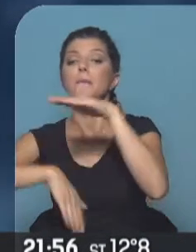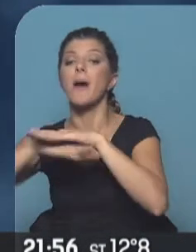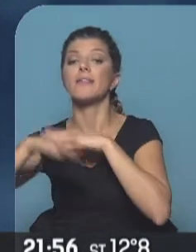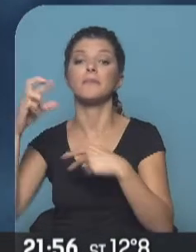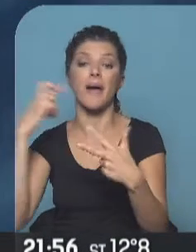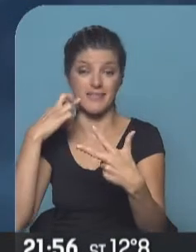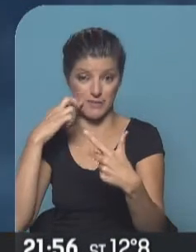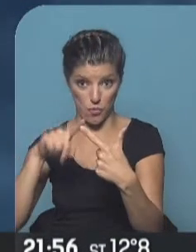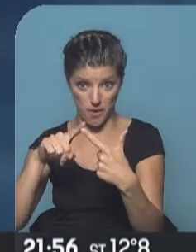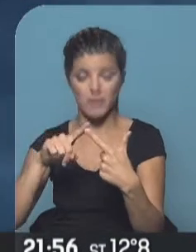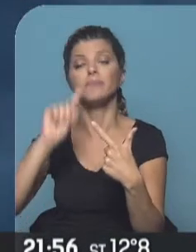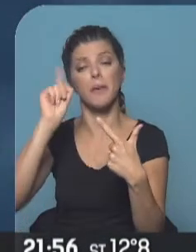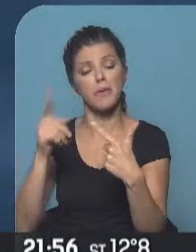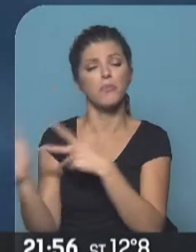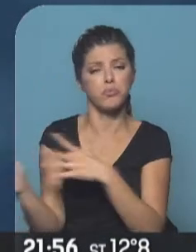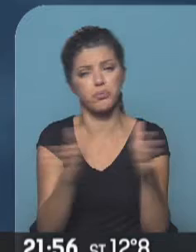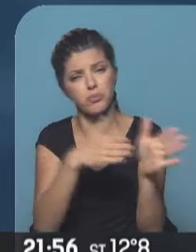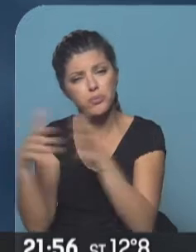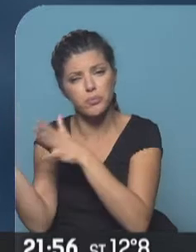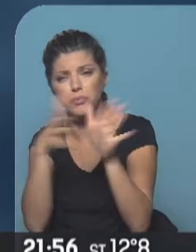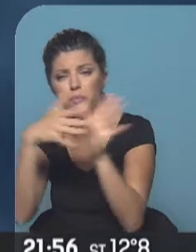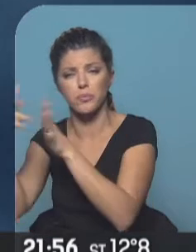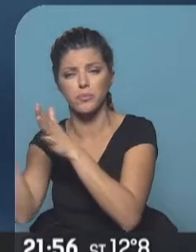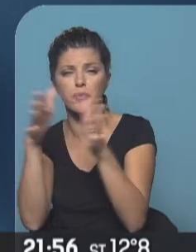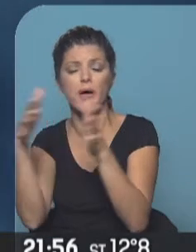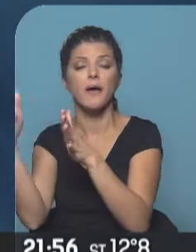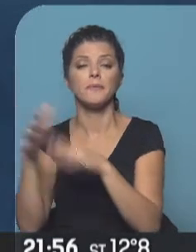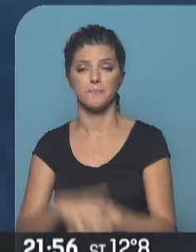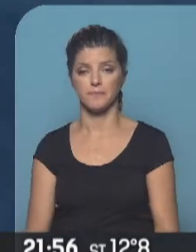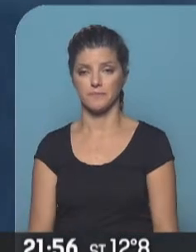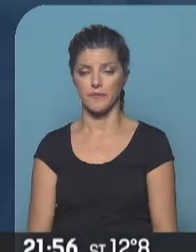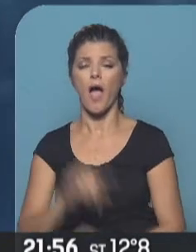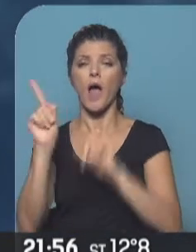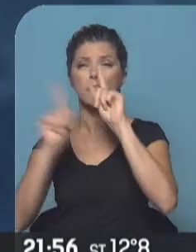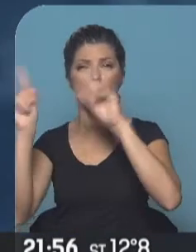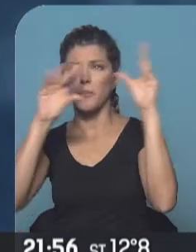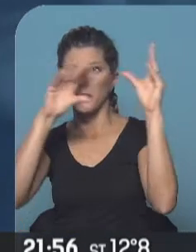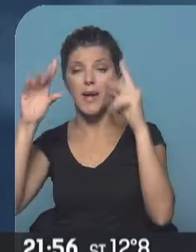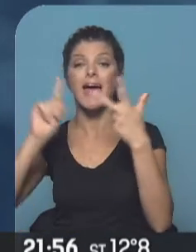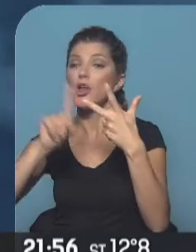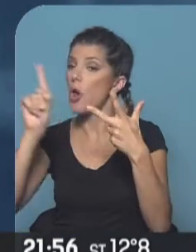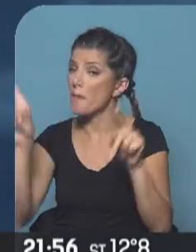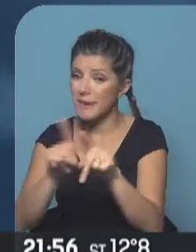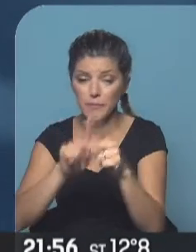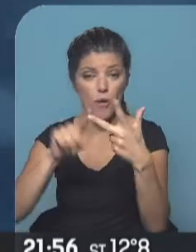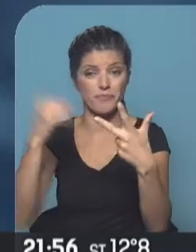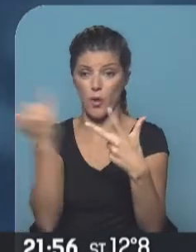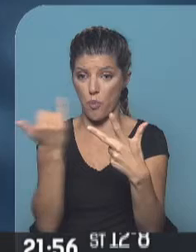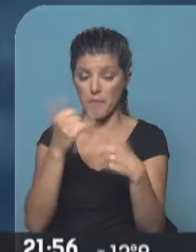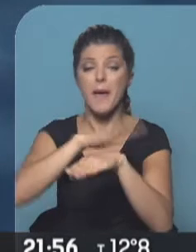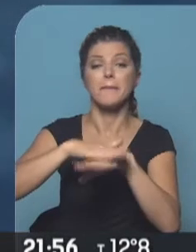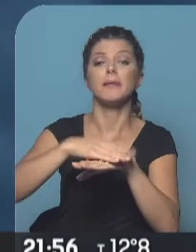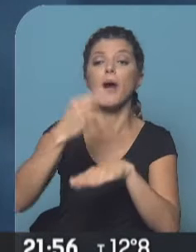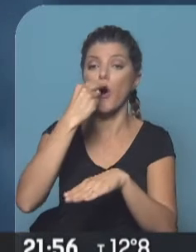máxima, también con vientos leves del sector oeste, algo aparcialmente nublado. Y lo mismo para el día jueves, 11 la mínima,